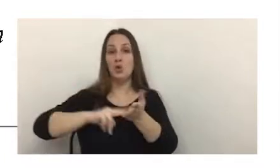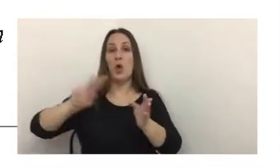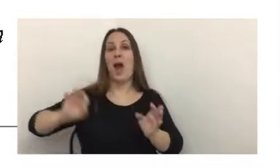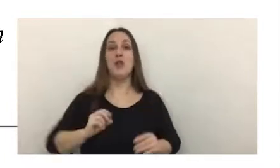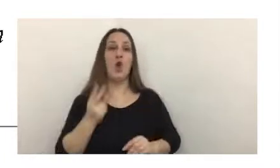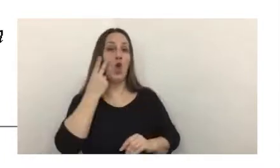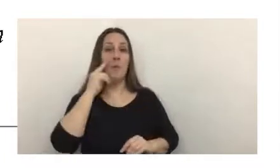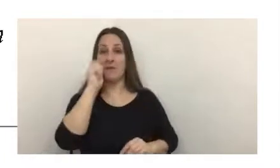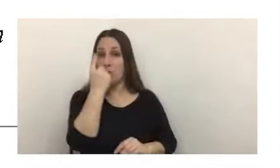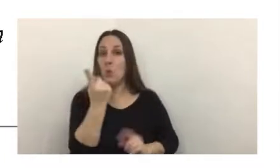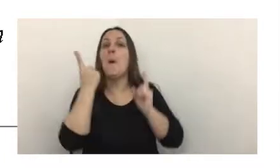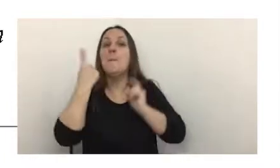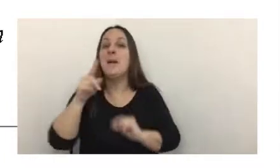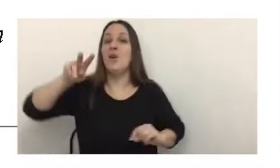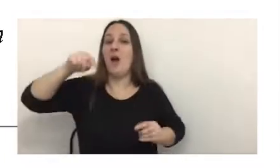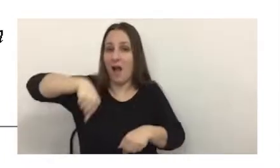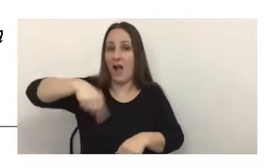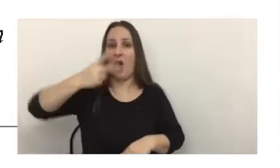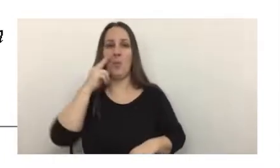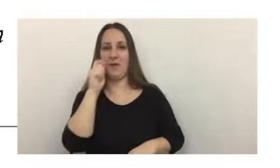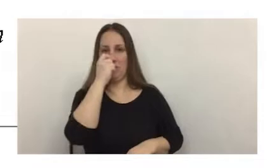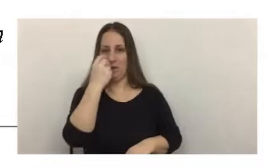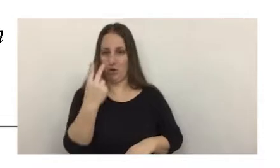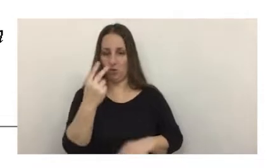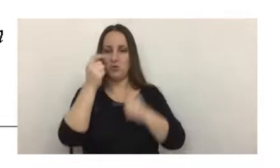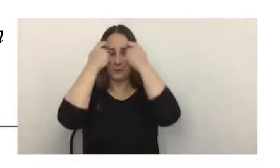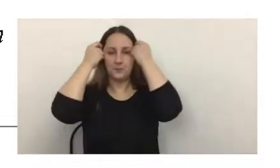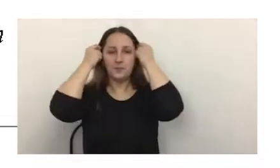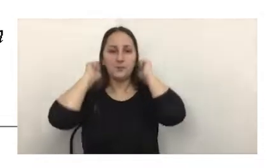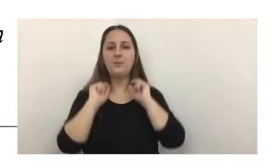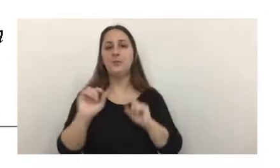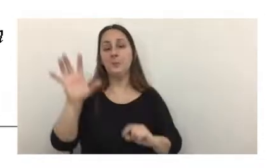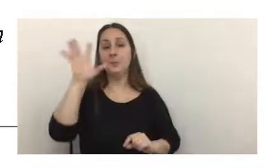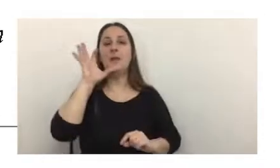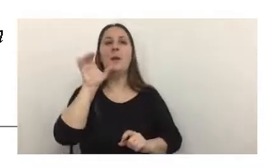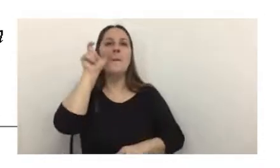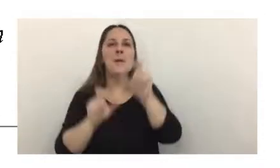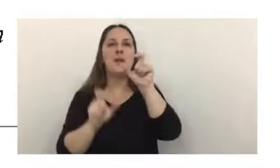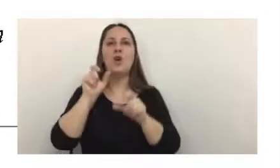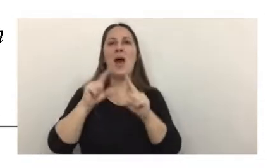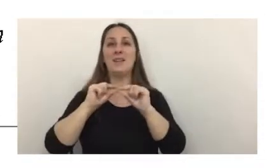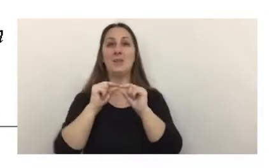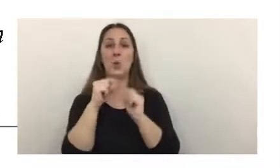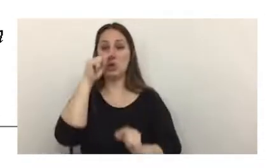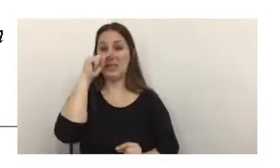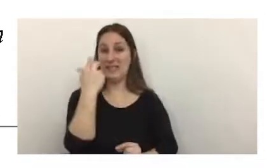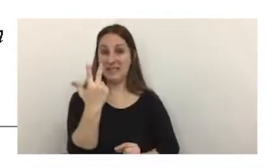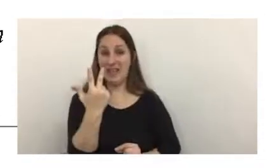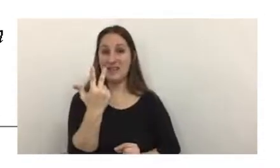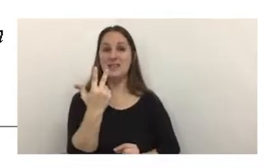en el 2022. Con respecto, recordemos a los sujetos del artículo 73,